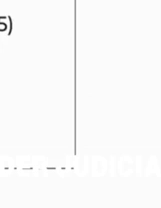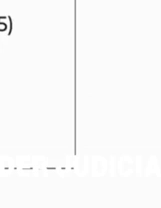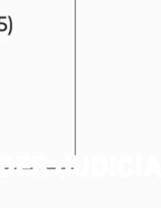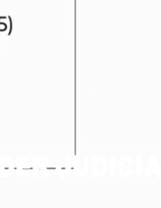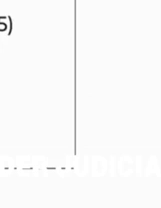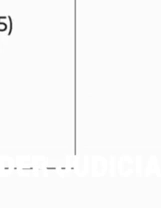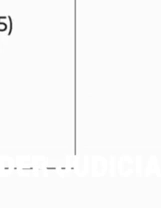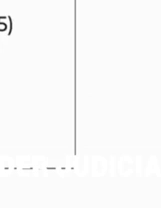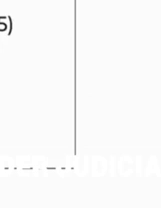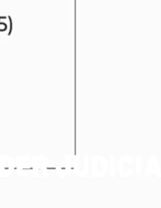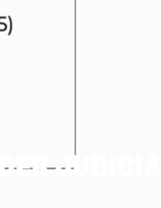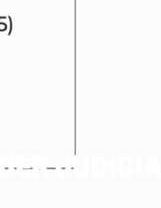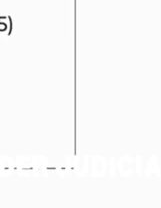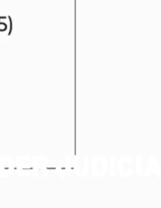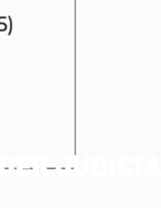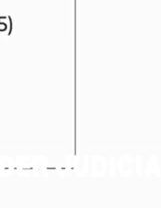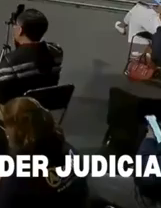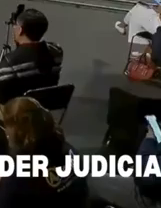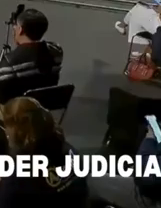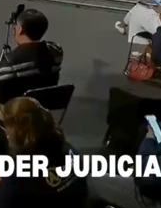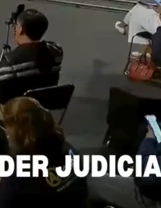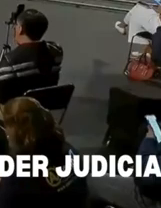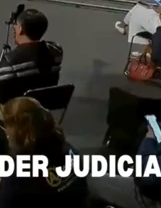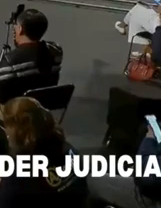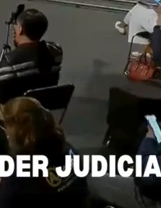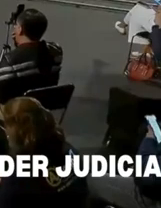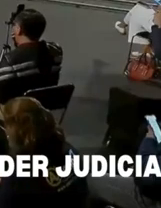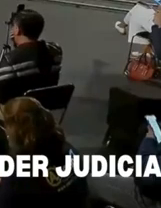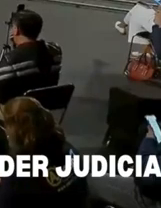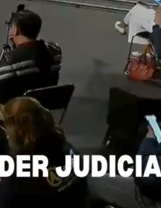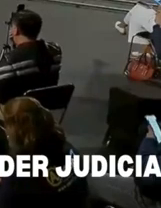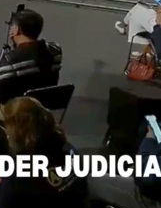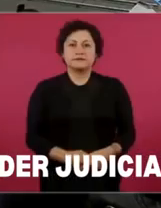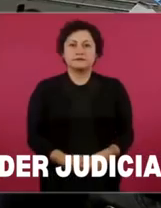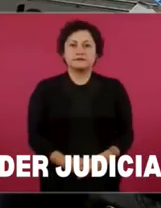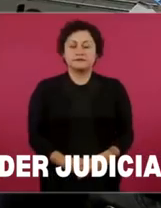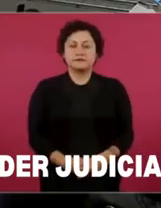que eso corresponde al titular del Ejecutivo.